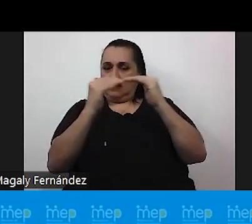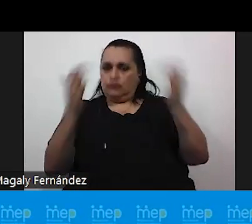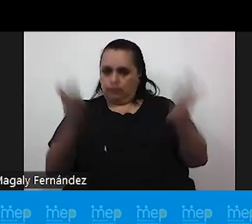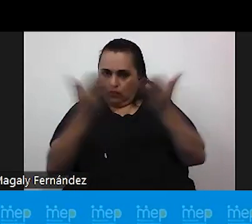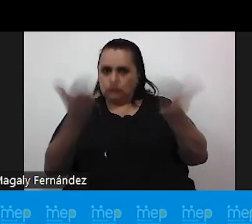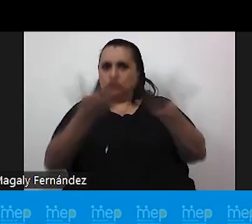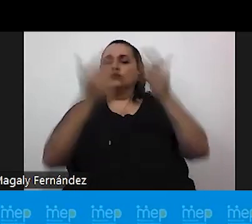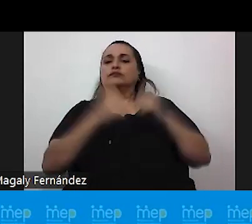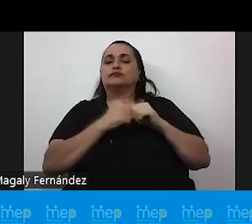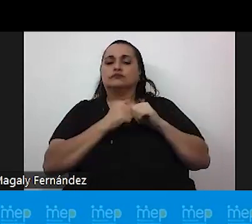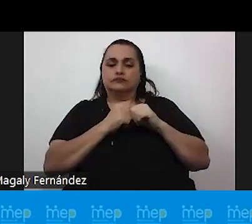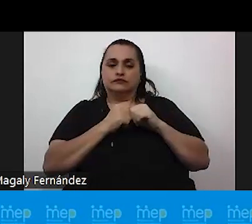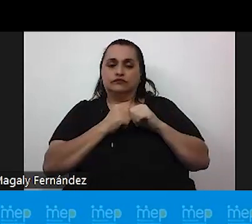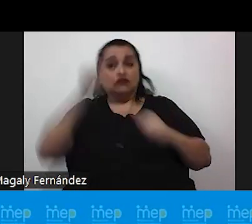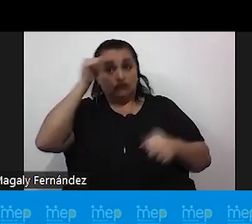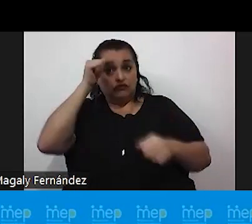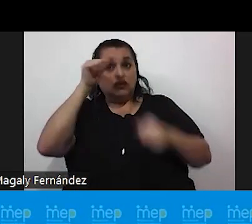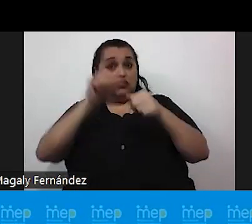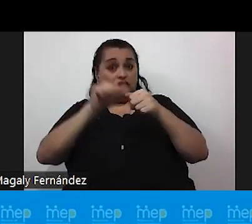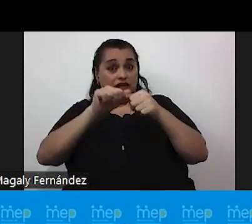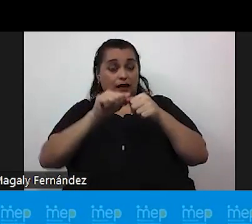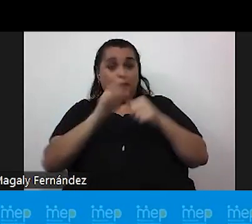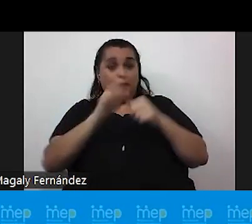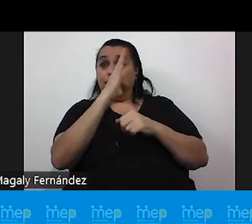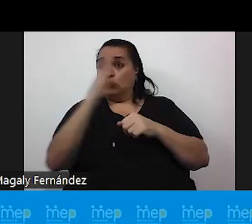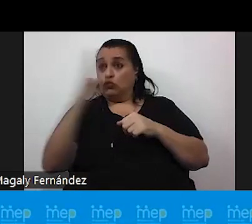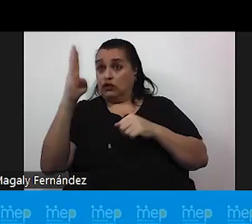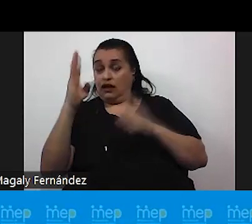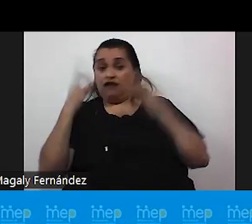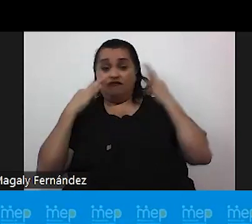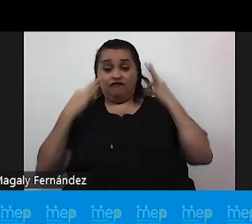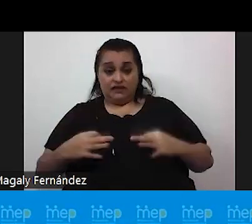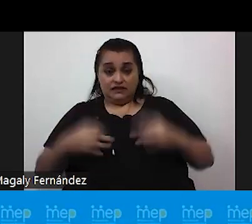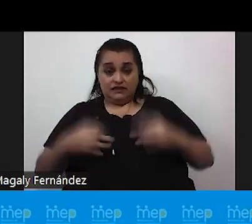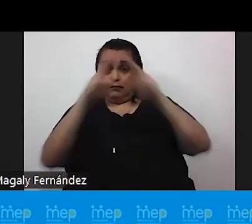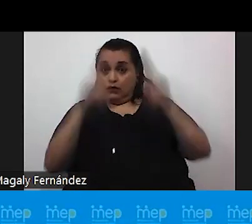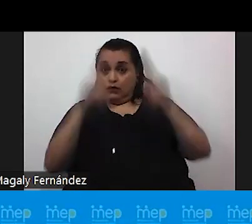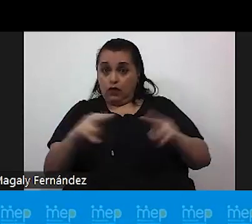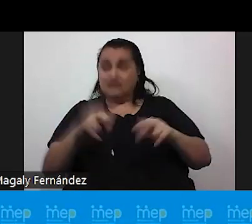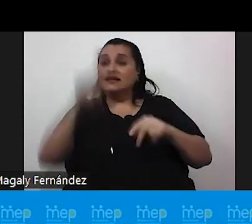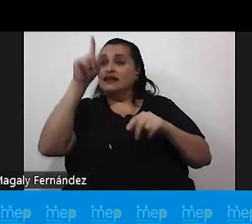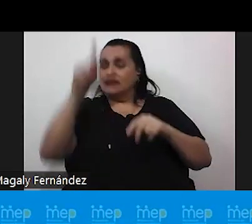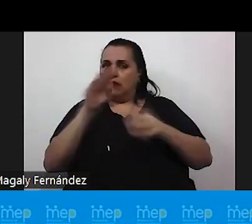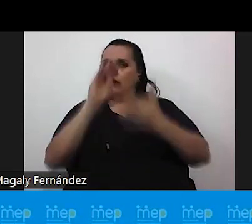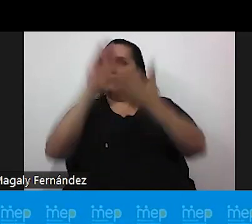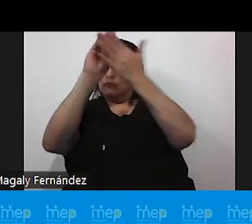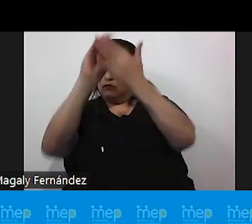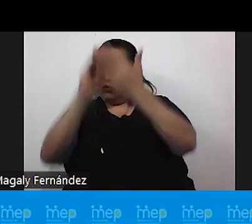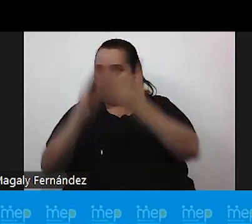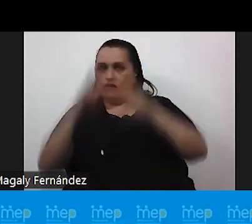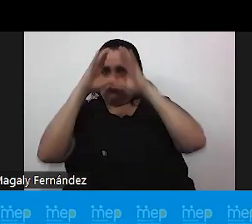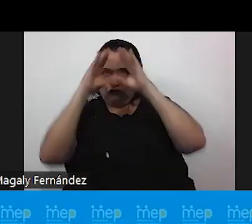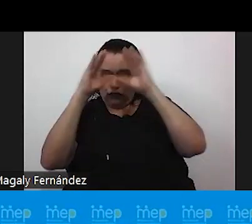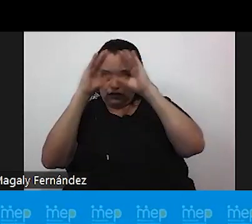y recordemos que nuestras bibliotecas tanto físicas como virtuales debemos de colocar información